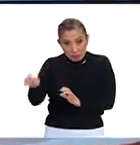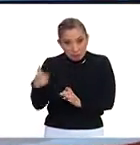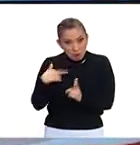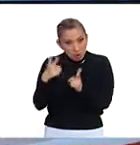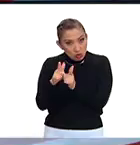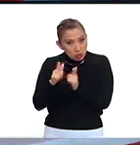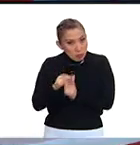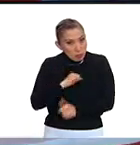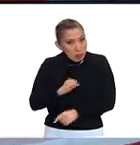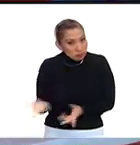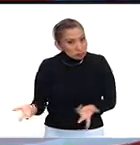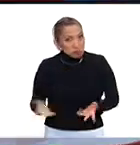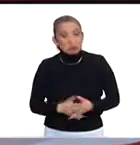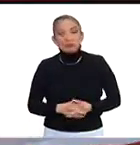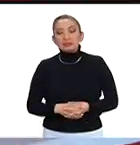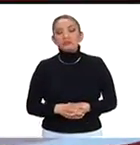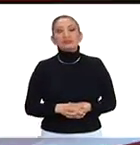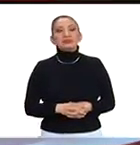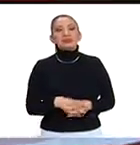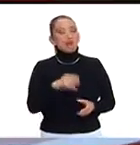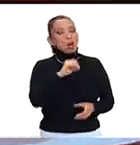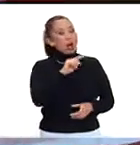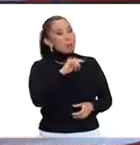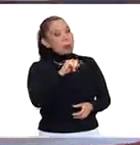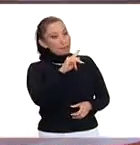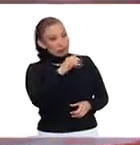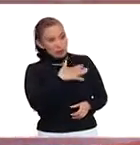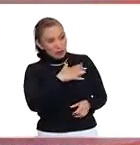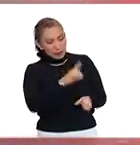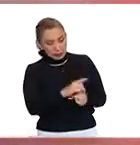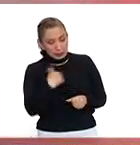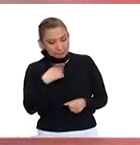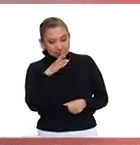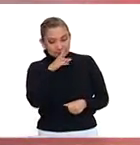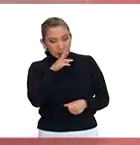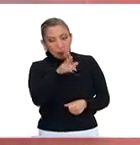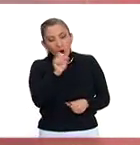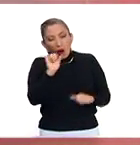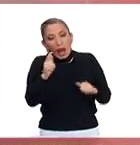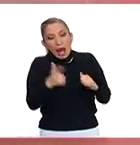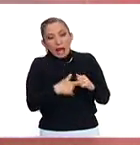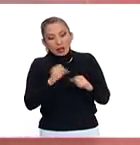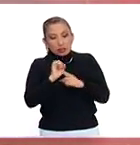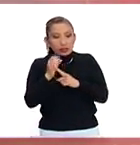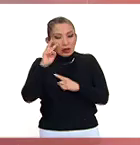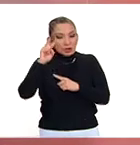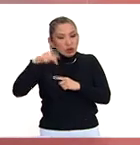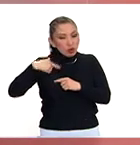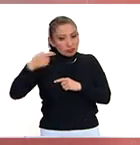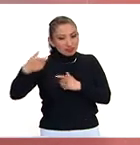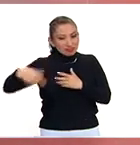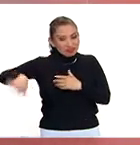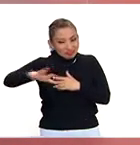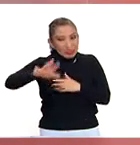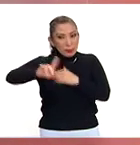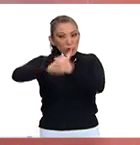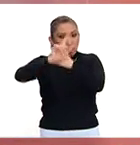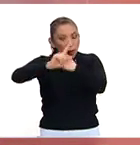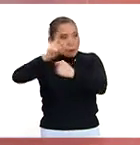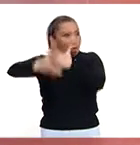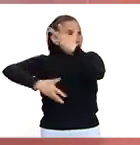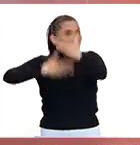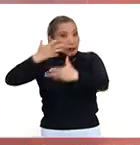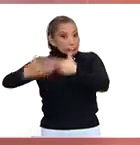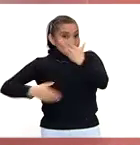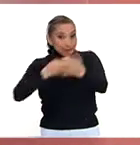alguna de estas bandas. Omar, Pati, buenos días, bueno, pues reaccionando un poquito a esta situación, este escándalo, por así